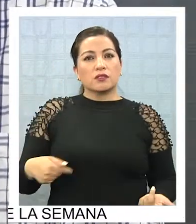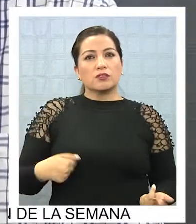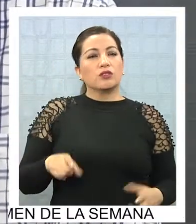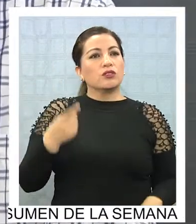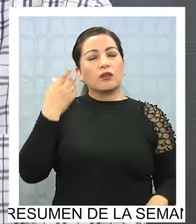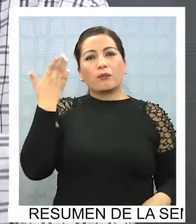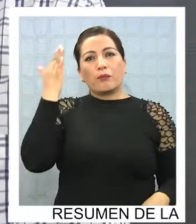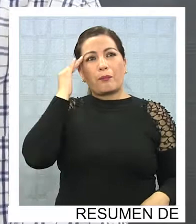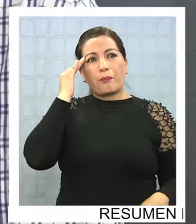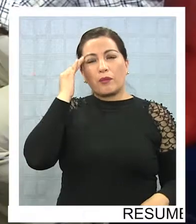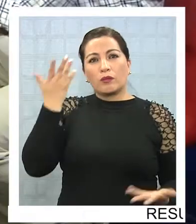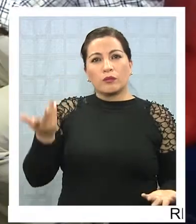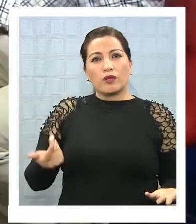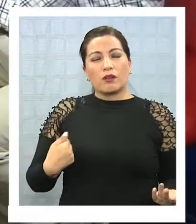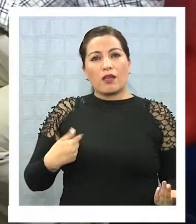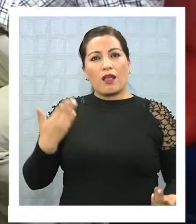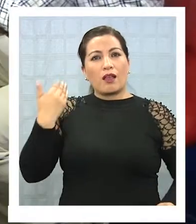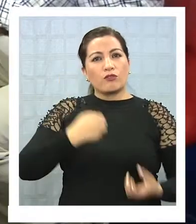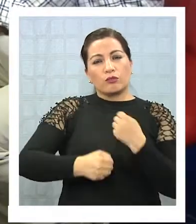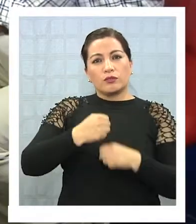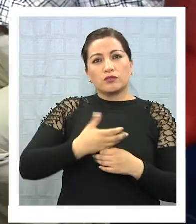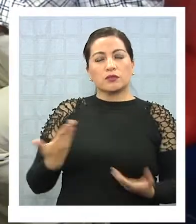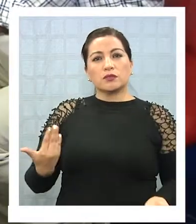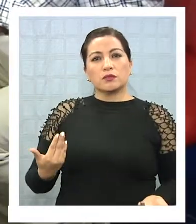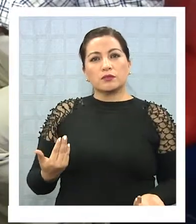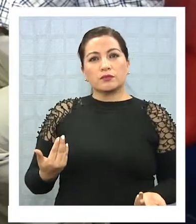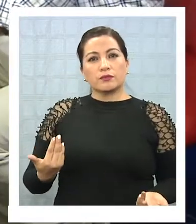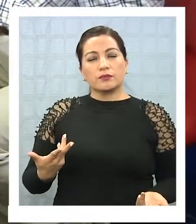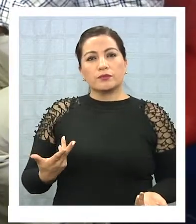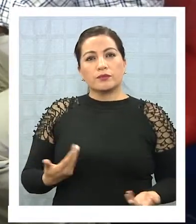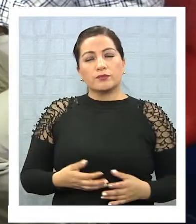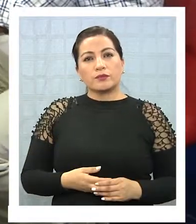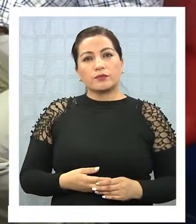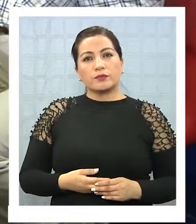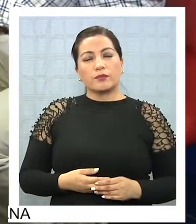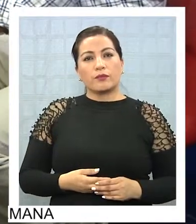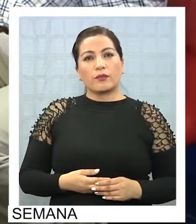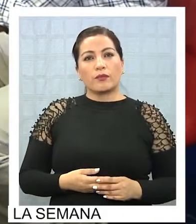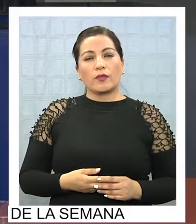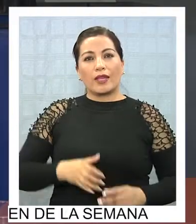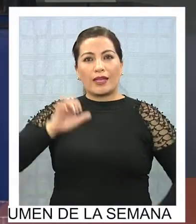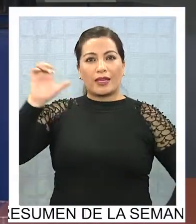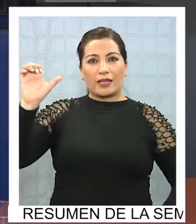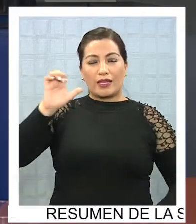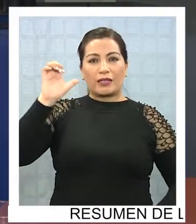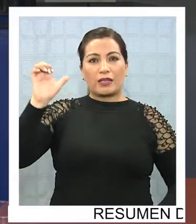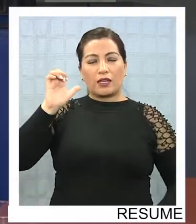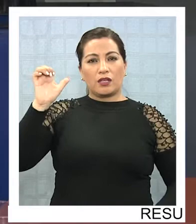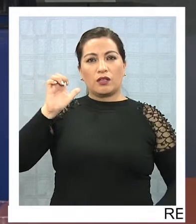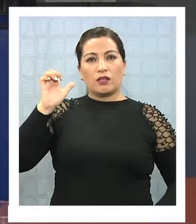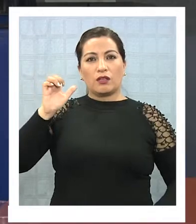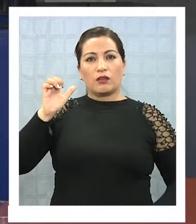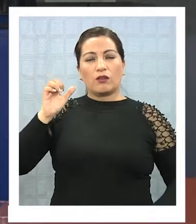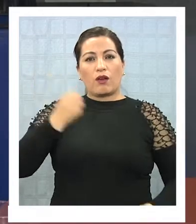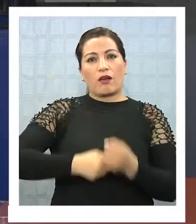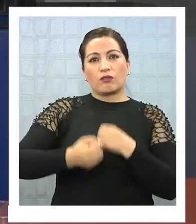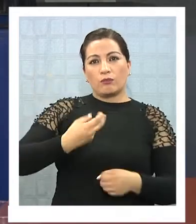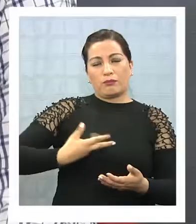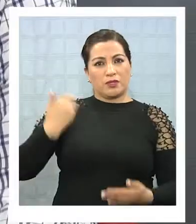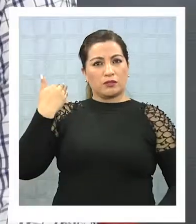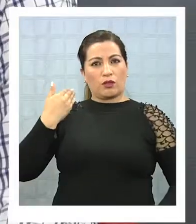memoria de un incendio tan grande como el que hubo el año pasado, entiendo que fue a principios del año. No, el de enero del 2017. Del 2017.